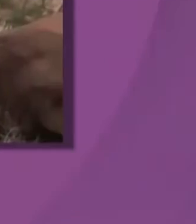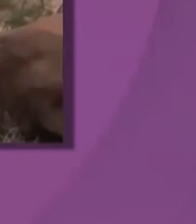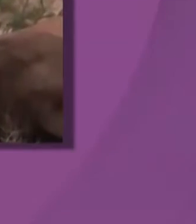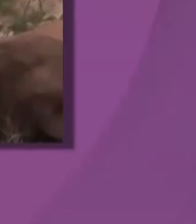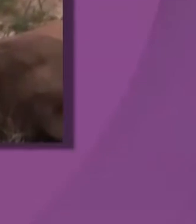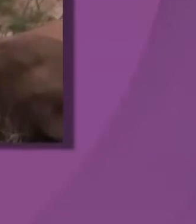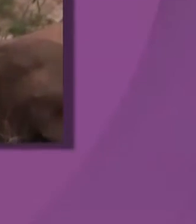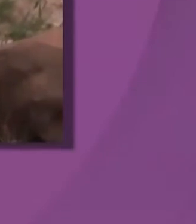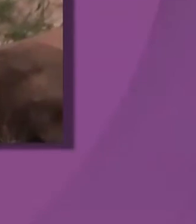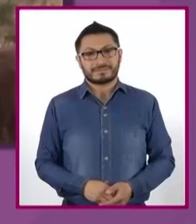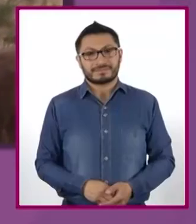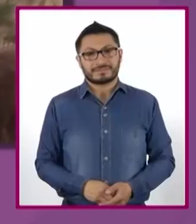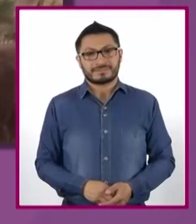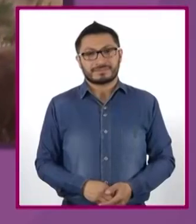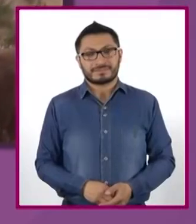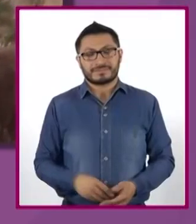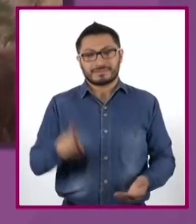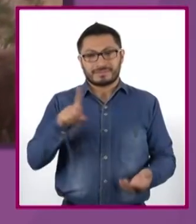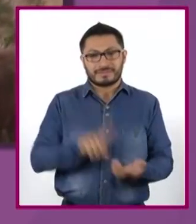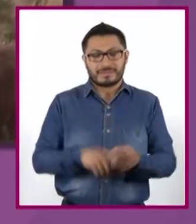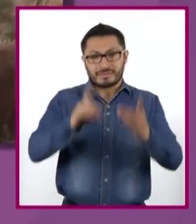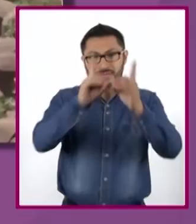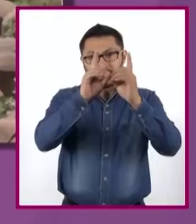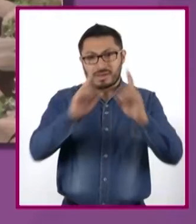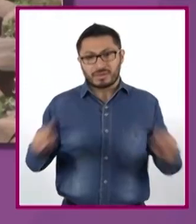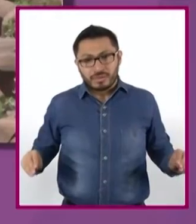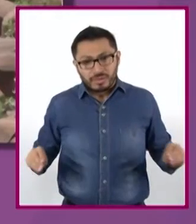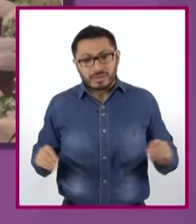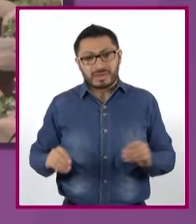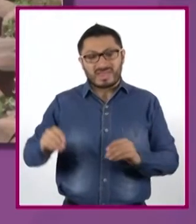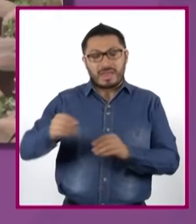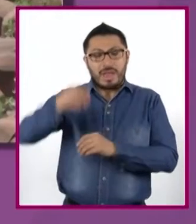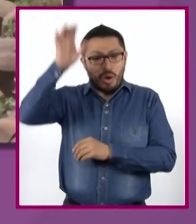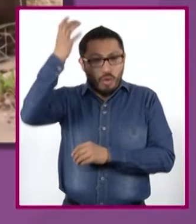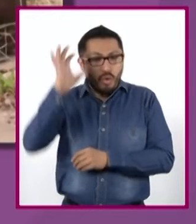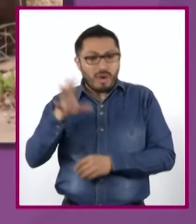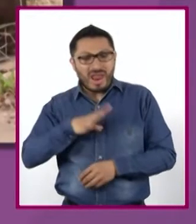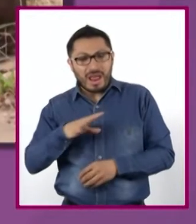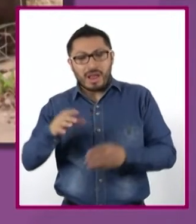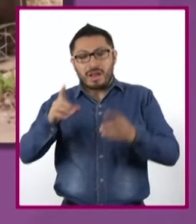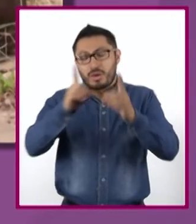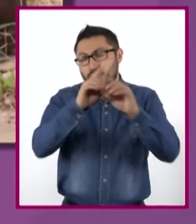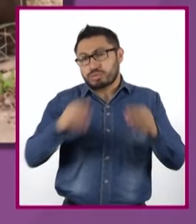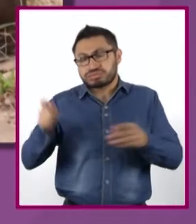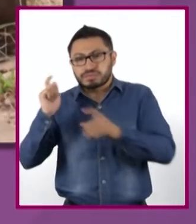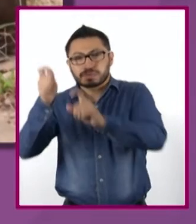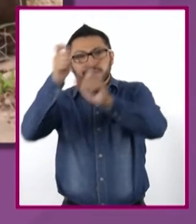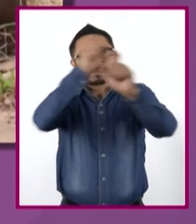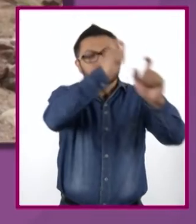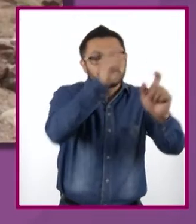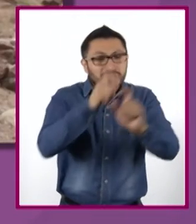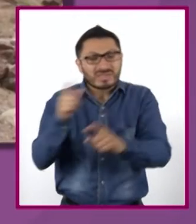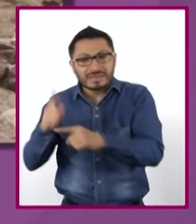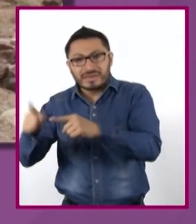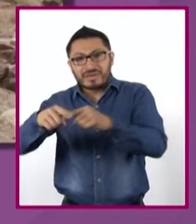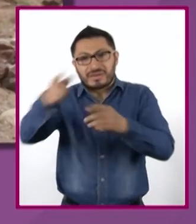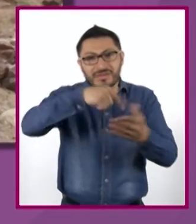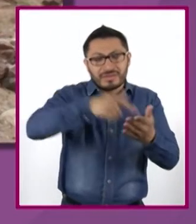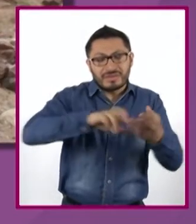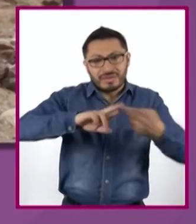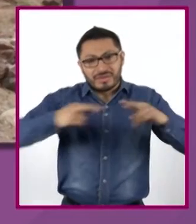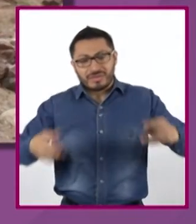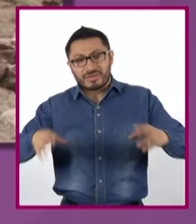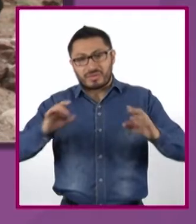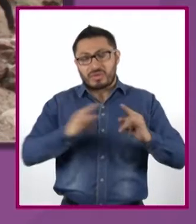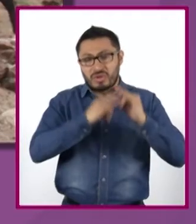En el desierto del sureste de Coahuila existe un sitio arqueológico con miles de grabados en piedra distribuidos en diferentes puntos de la sierra relacionados con